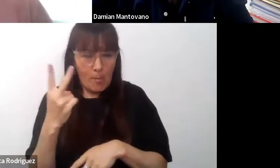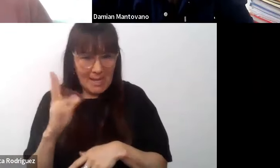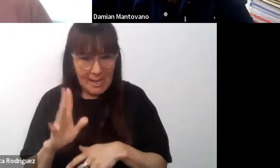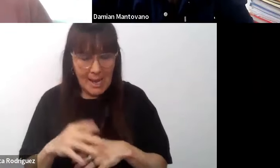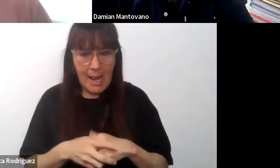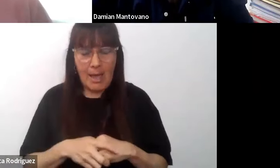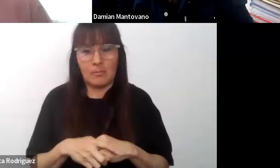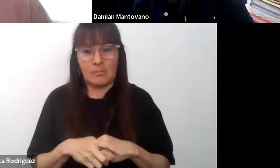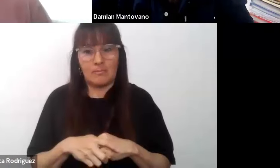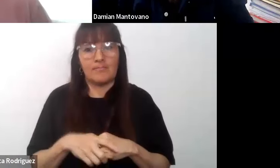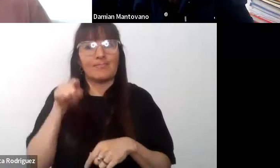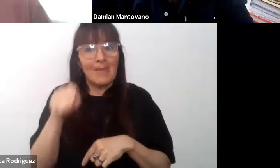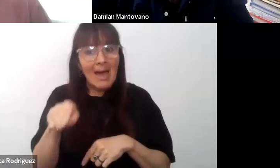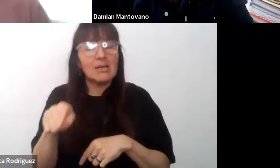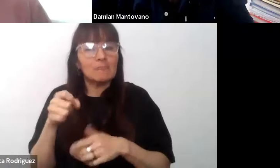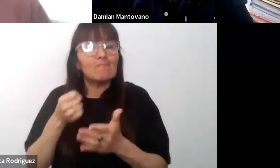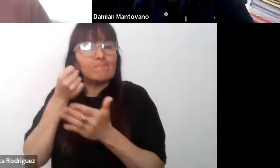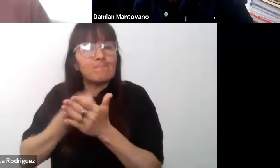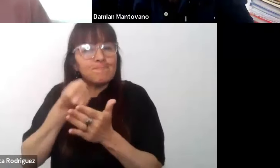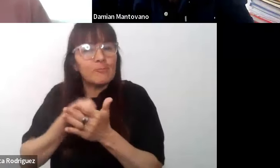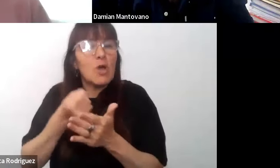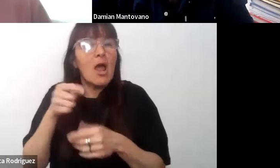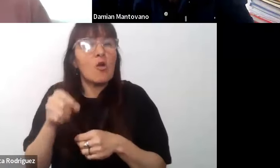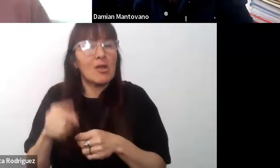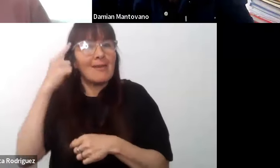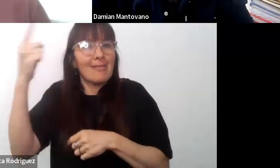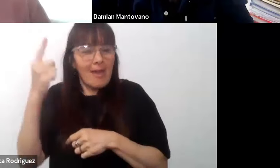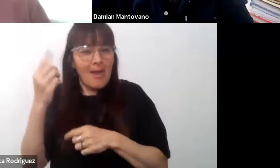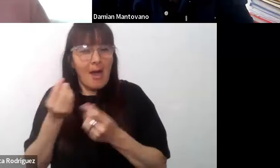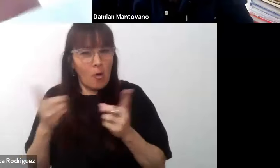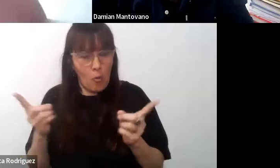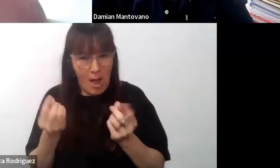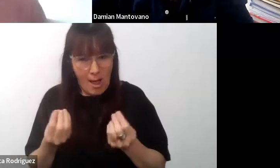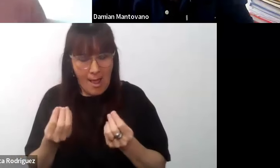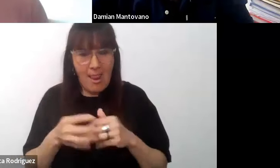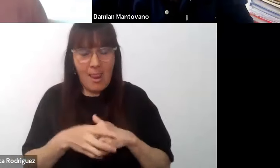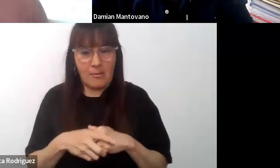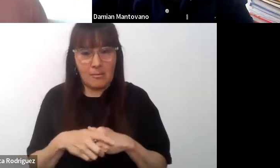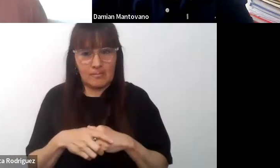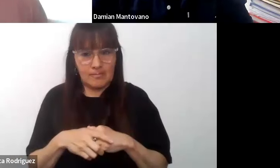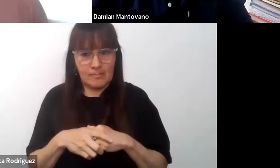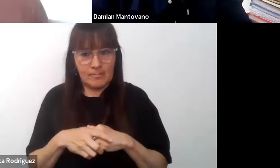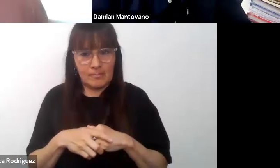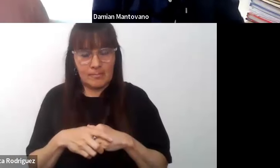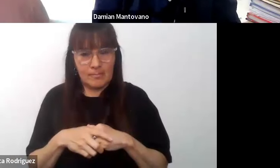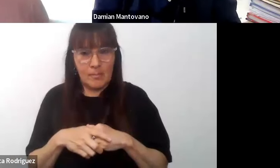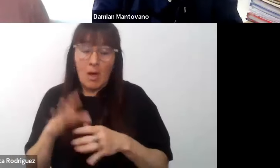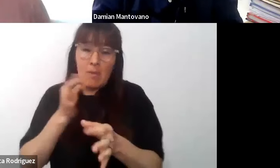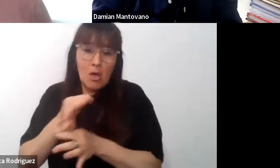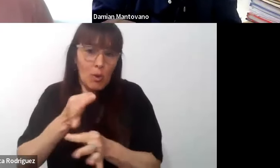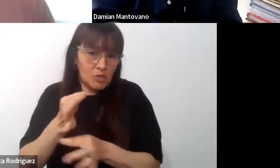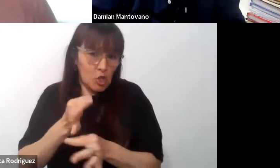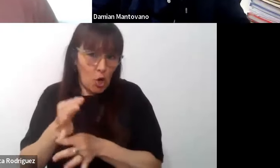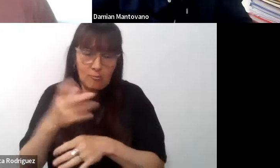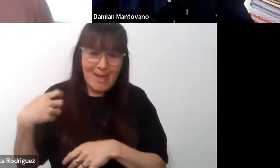Ahí se intentó, la idea era escolarizar de manera general